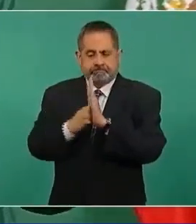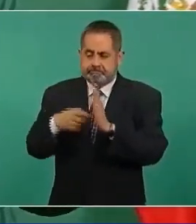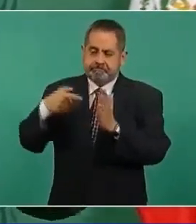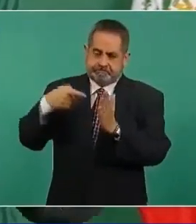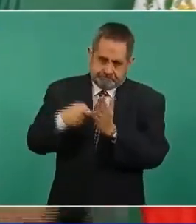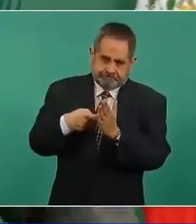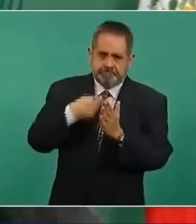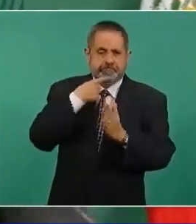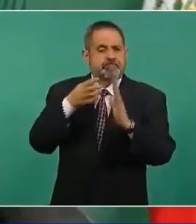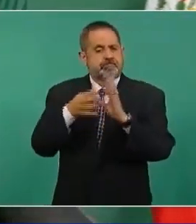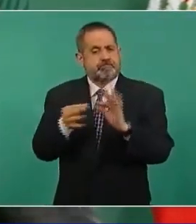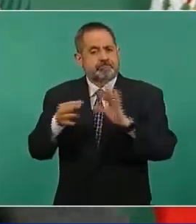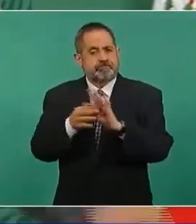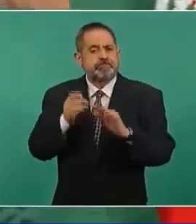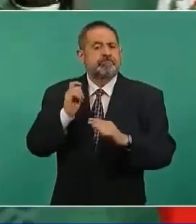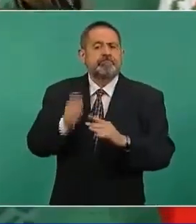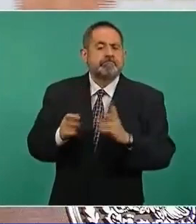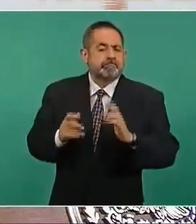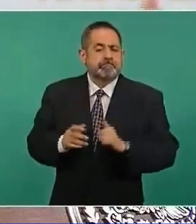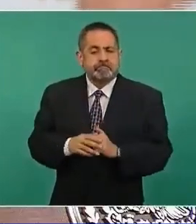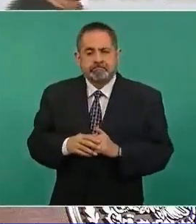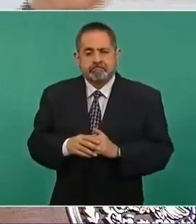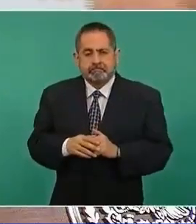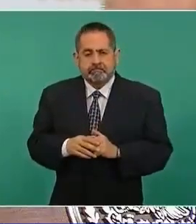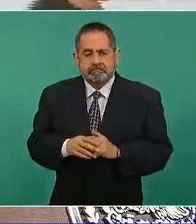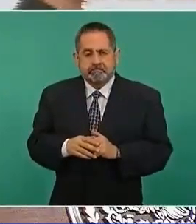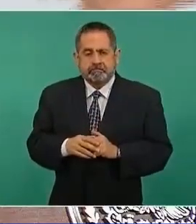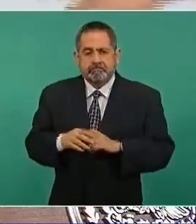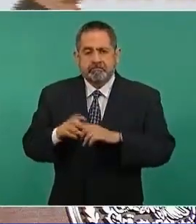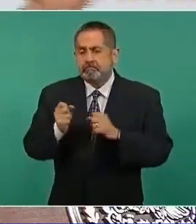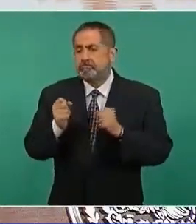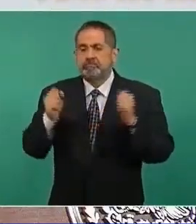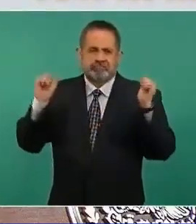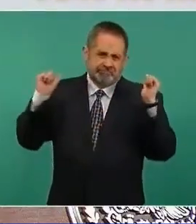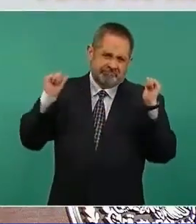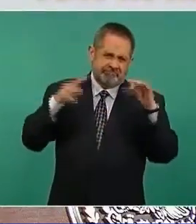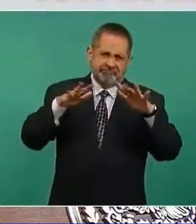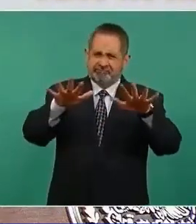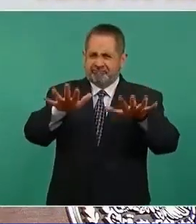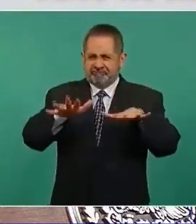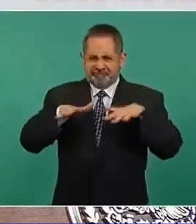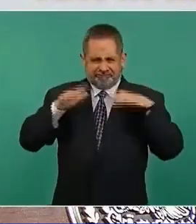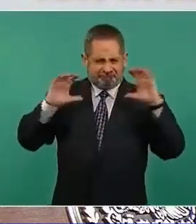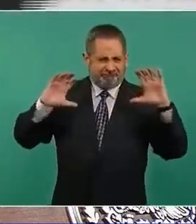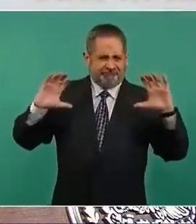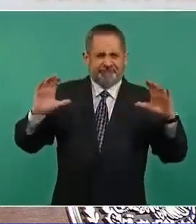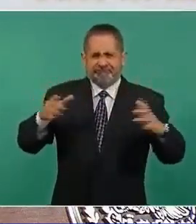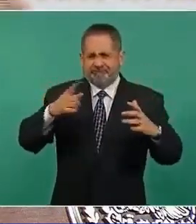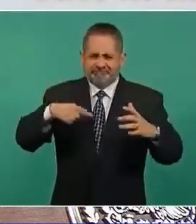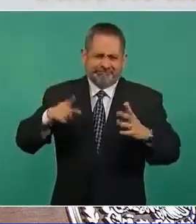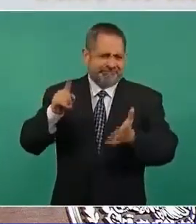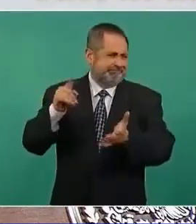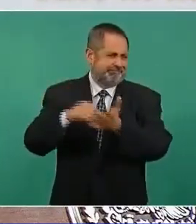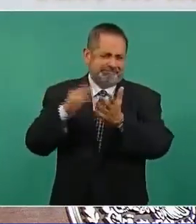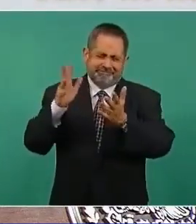de que salen delegados en asambleas mil